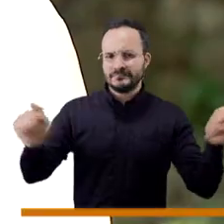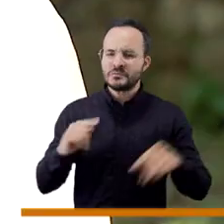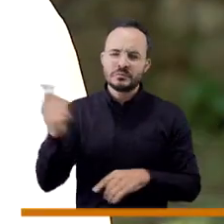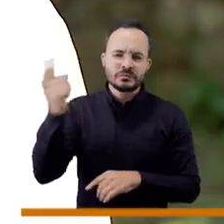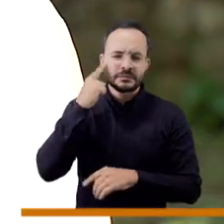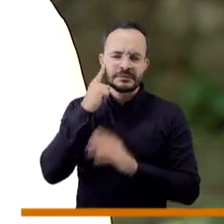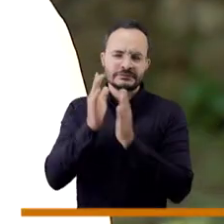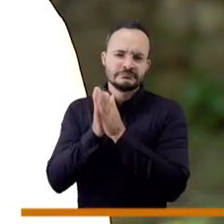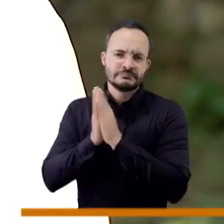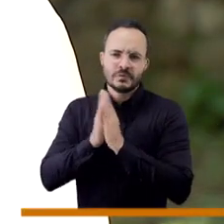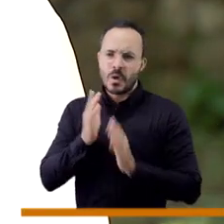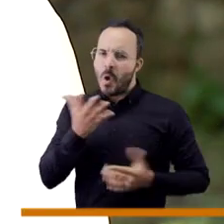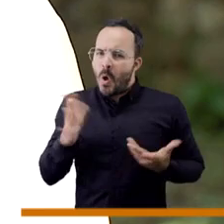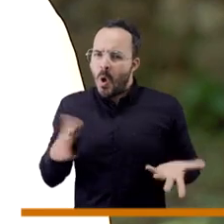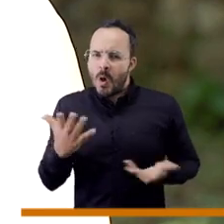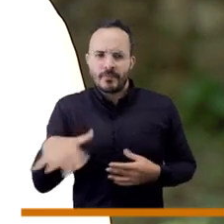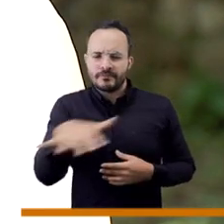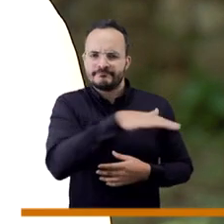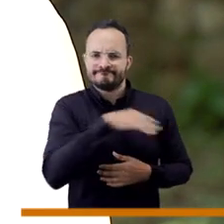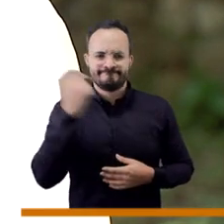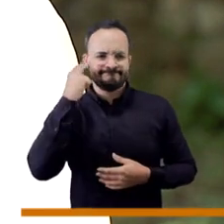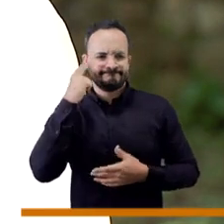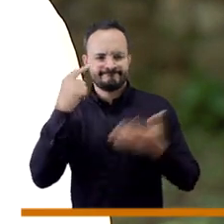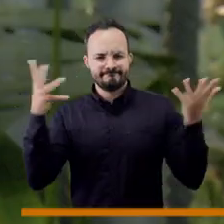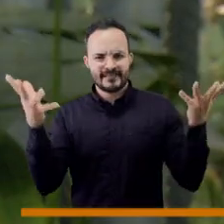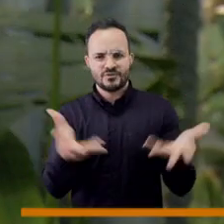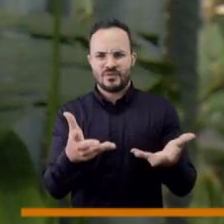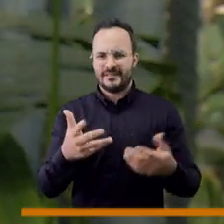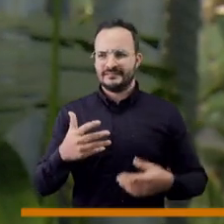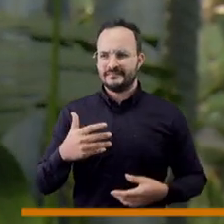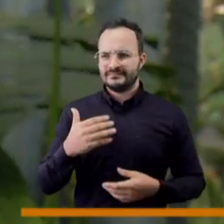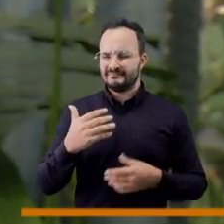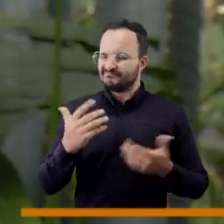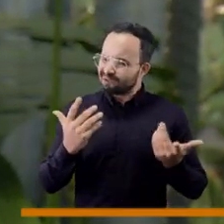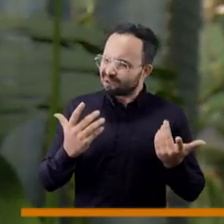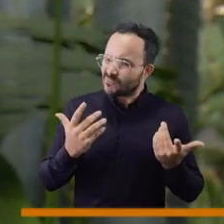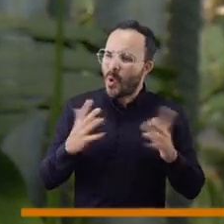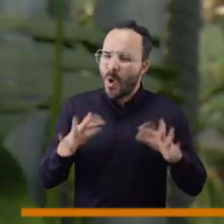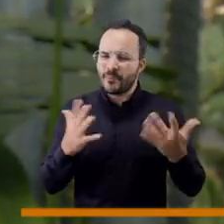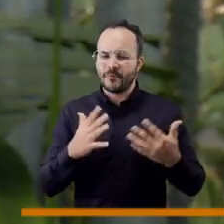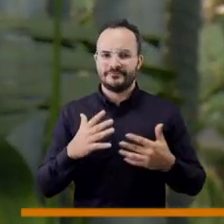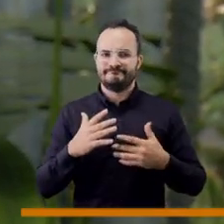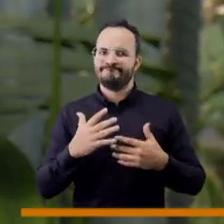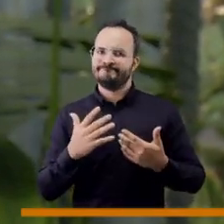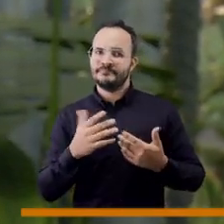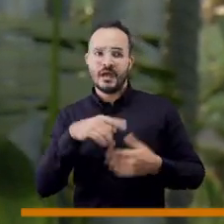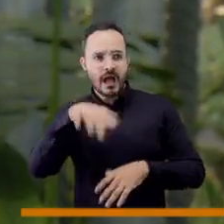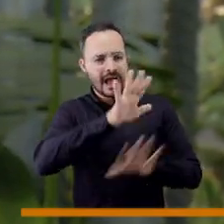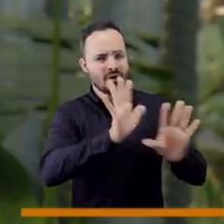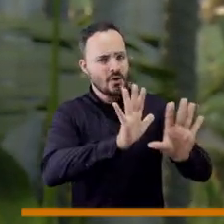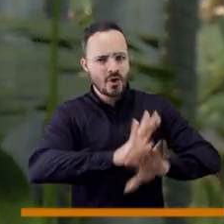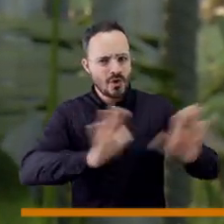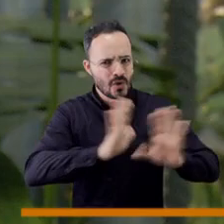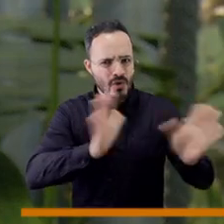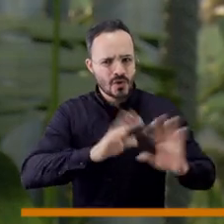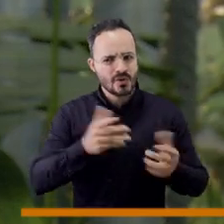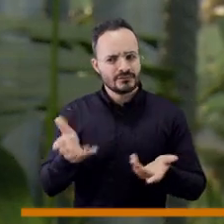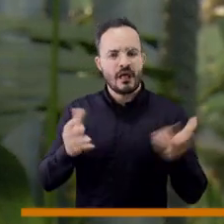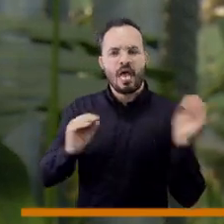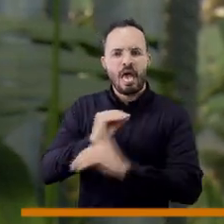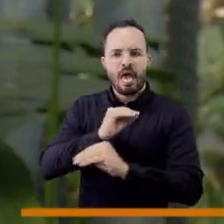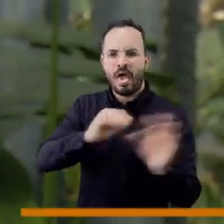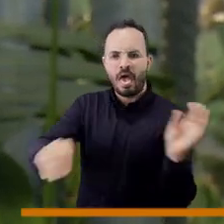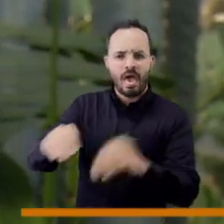también ayudar a que más personas no vayan a seguir ingresando a este mundo que como ya lo ha dicho el